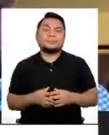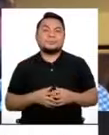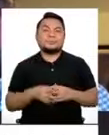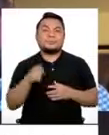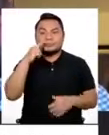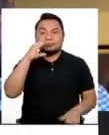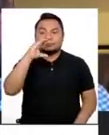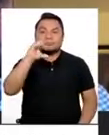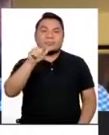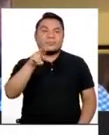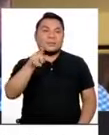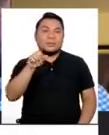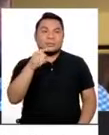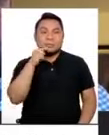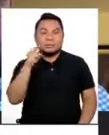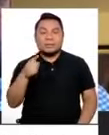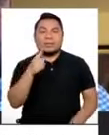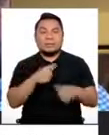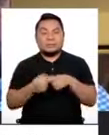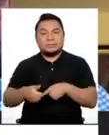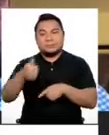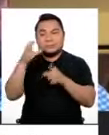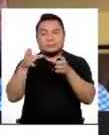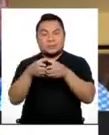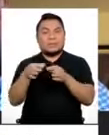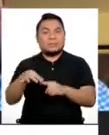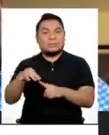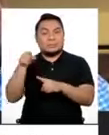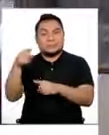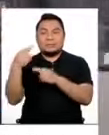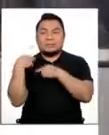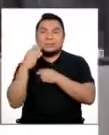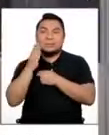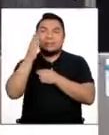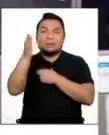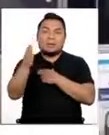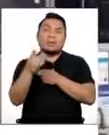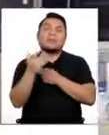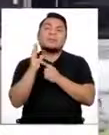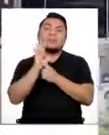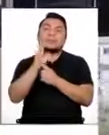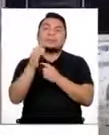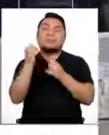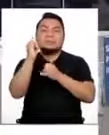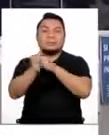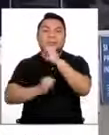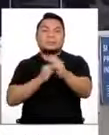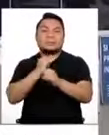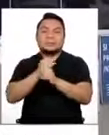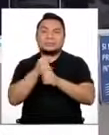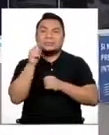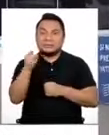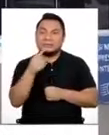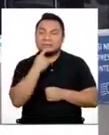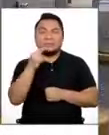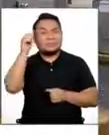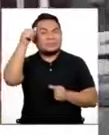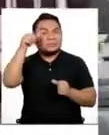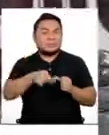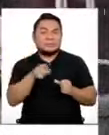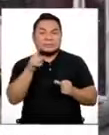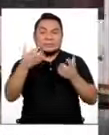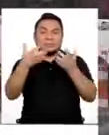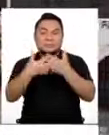Carlos Valderrama, expresidente de la Comisión Especial que representó al Estado en controversias internacionales de inversión, recordó que los